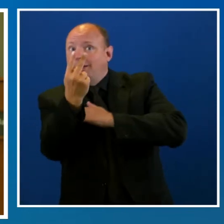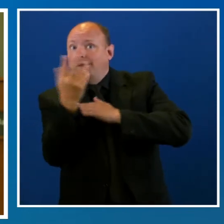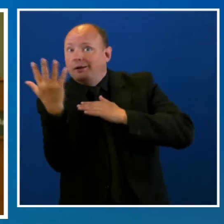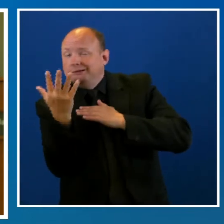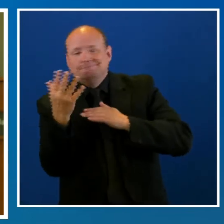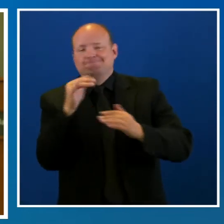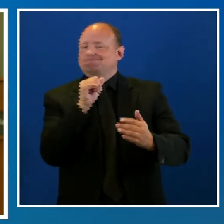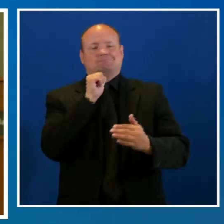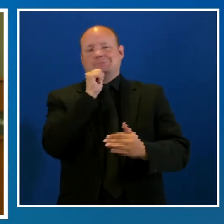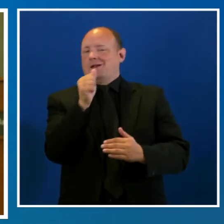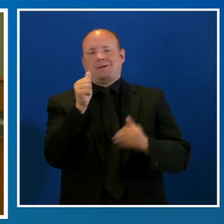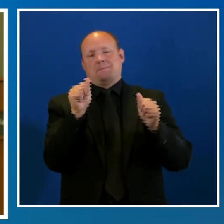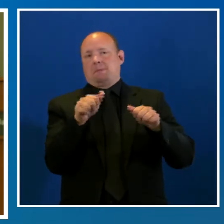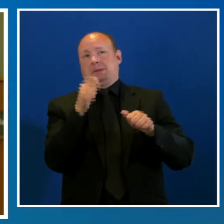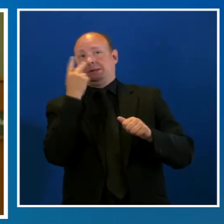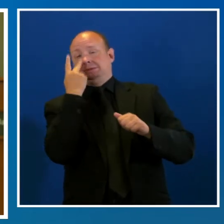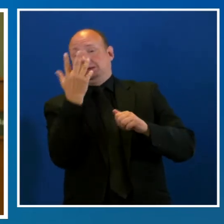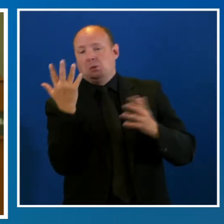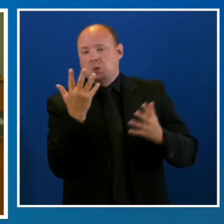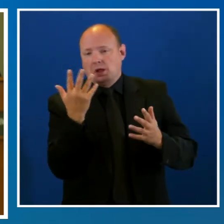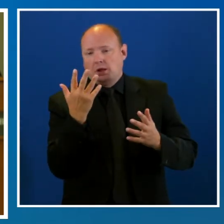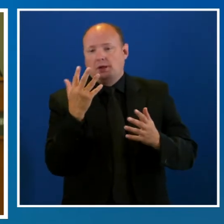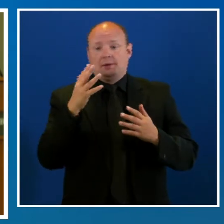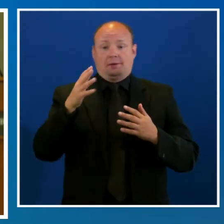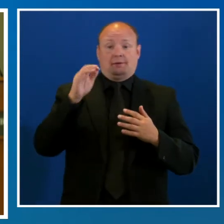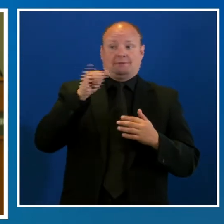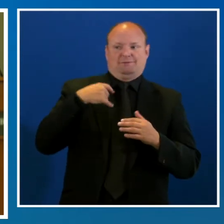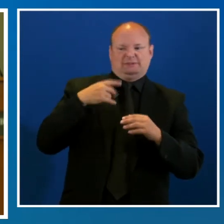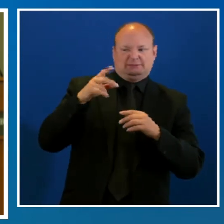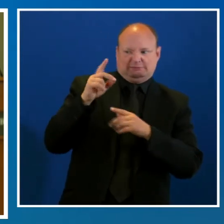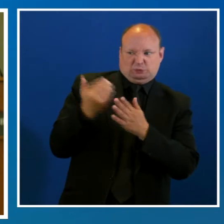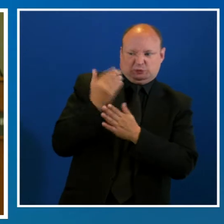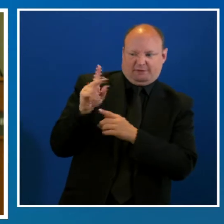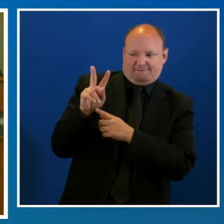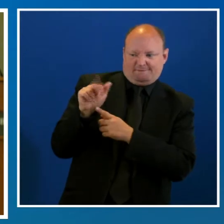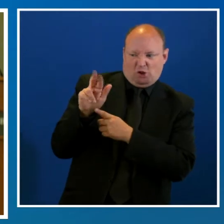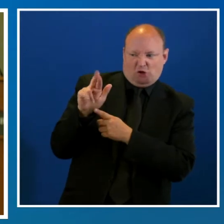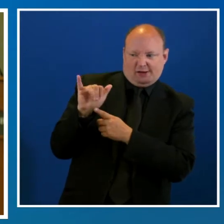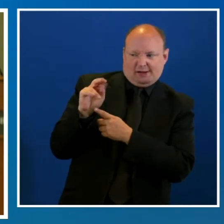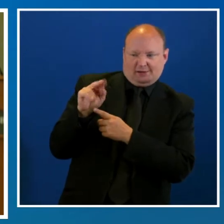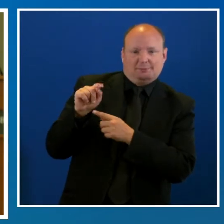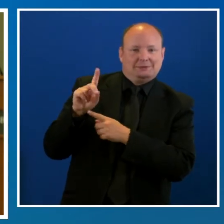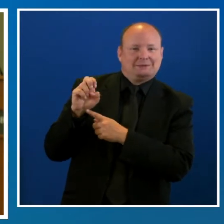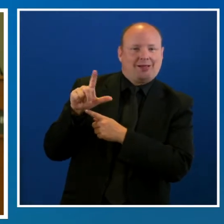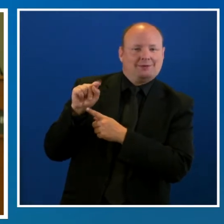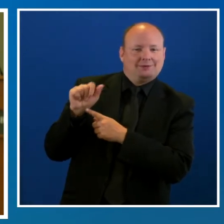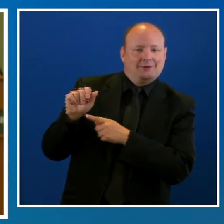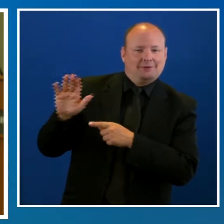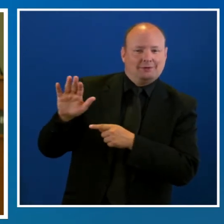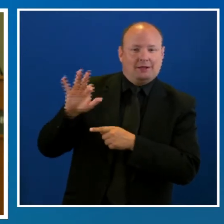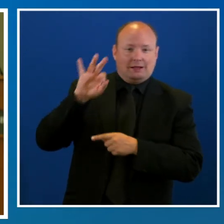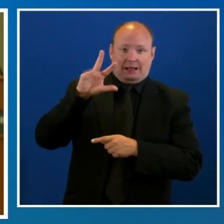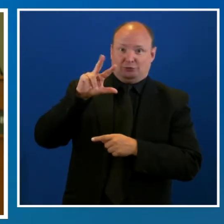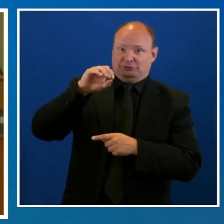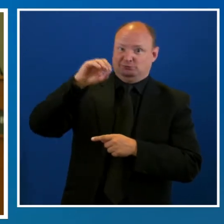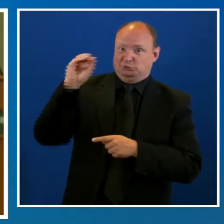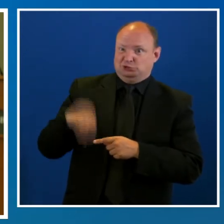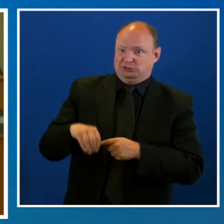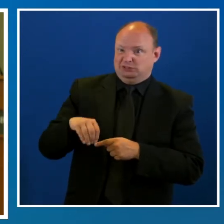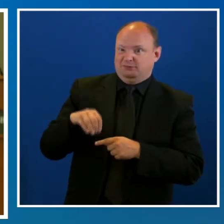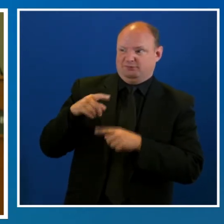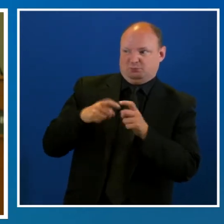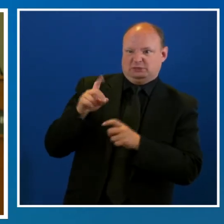ahora representa el 83% de los casos en los Estados Unidos y las muertes están